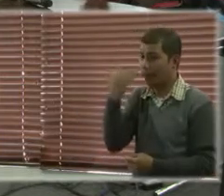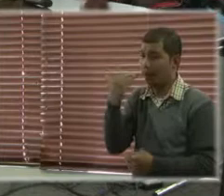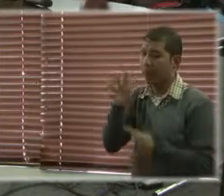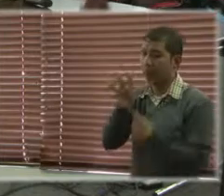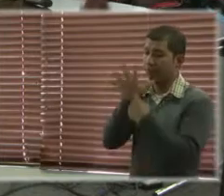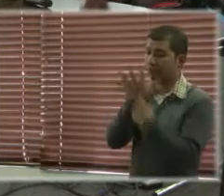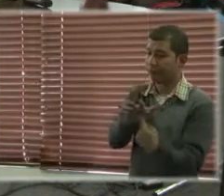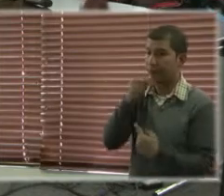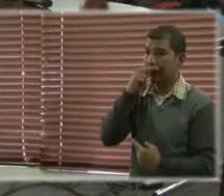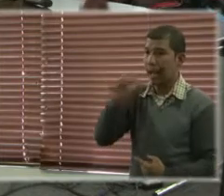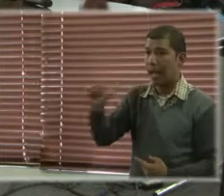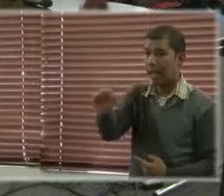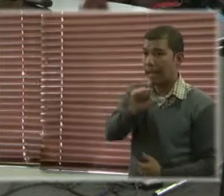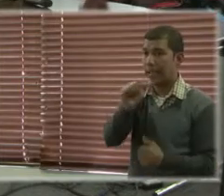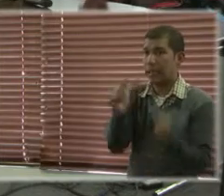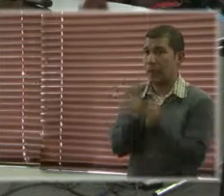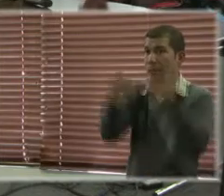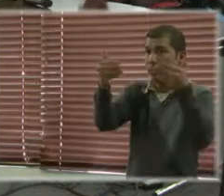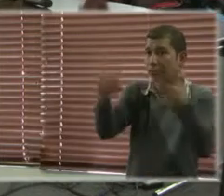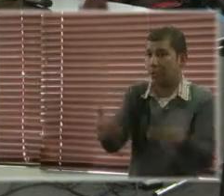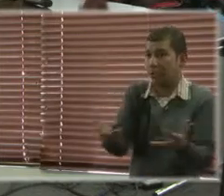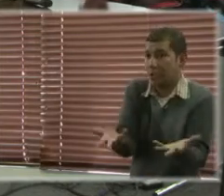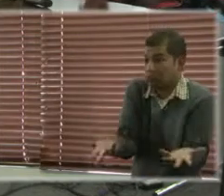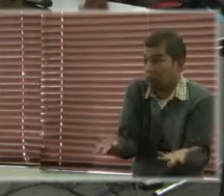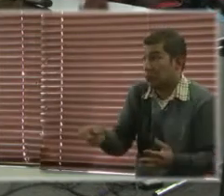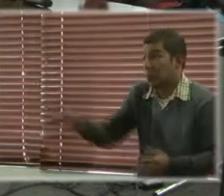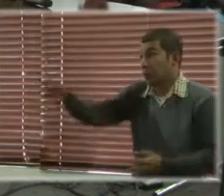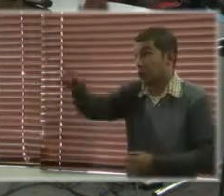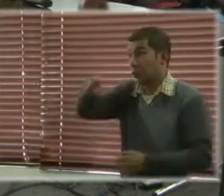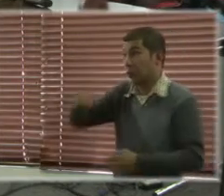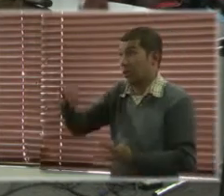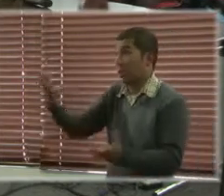discapacidad o si tienen algún comentario, no sé.